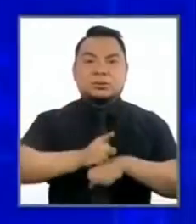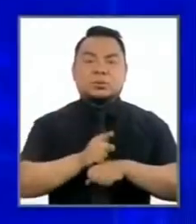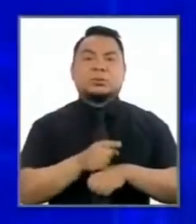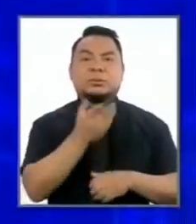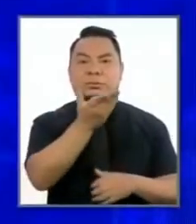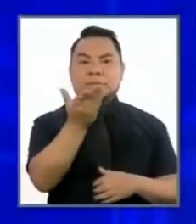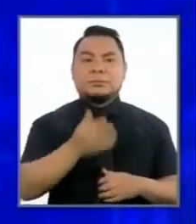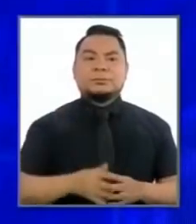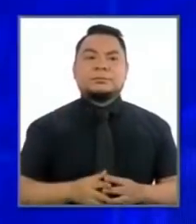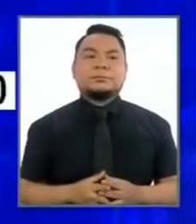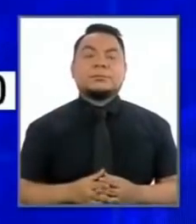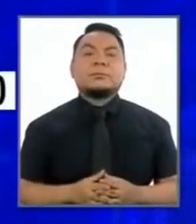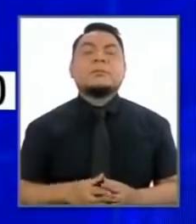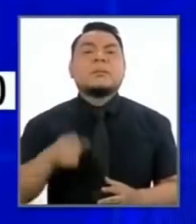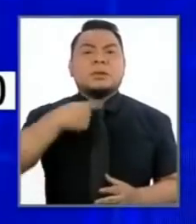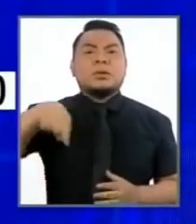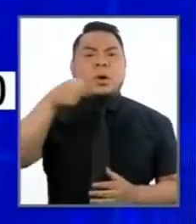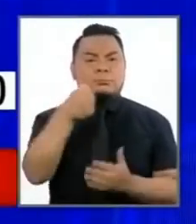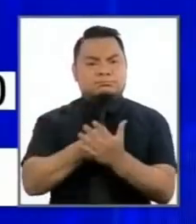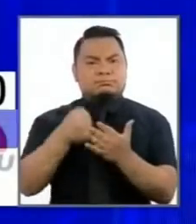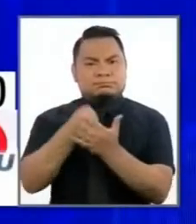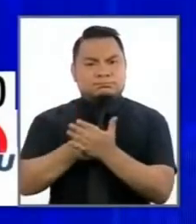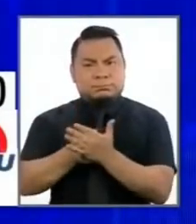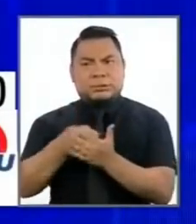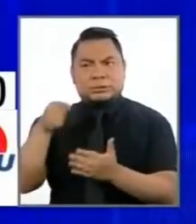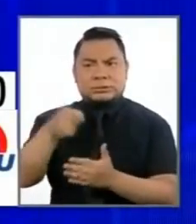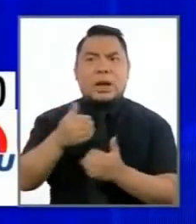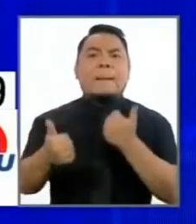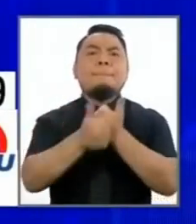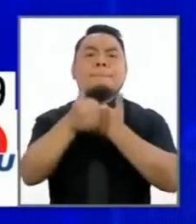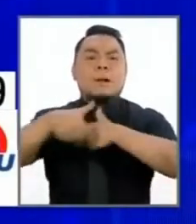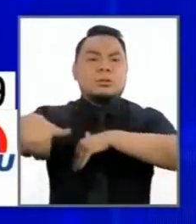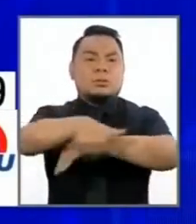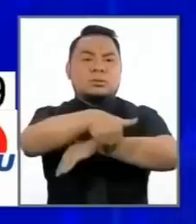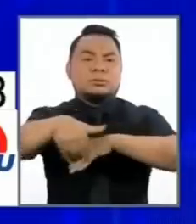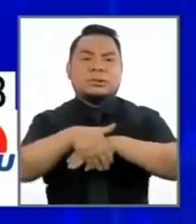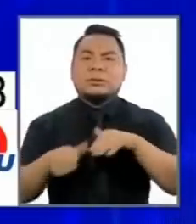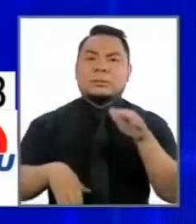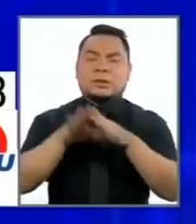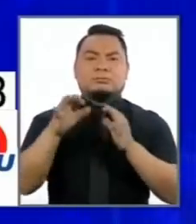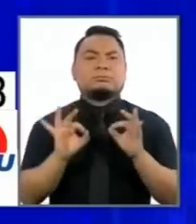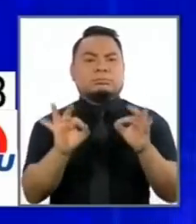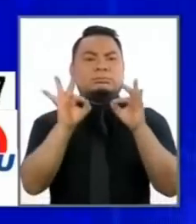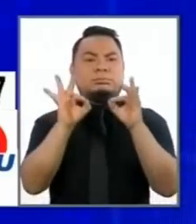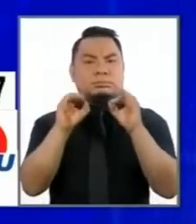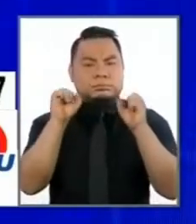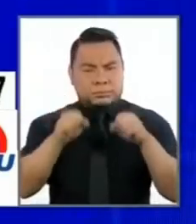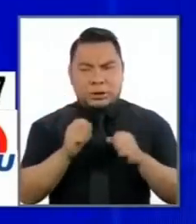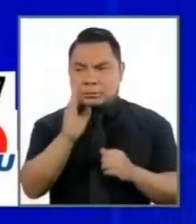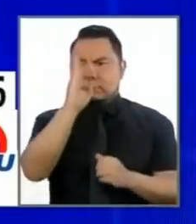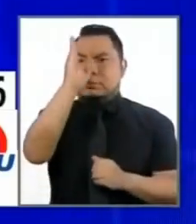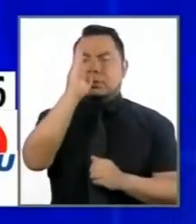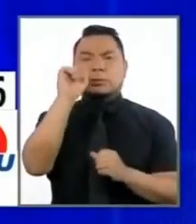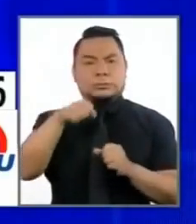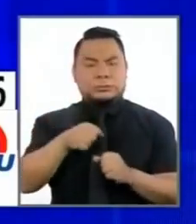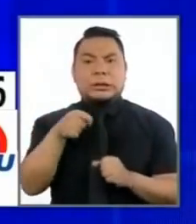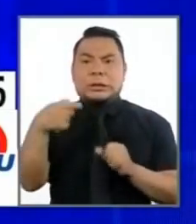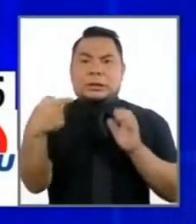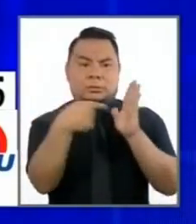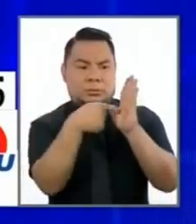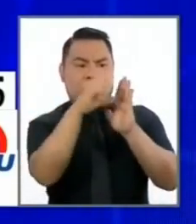Vamos a enfrentar la inseguridad ciudadana con la mayor firmeza y dentro del marco